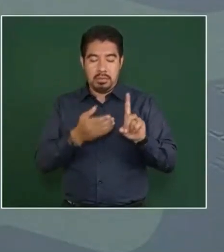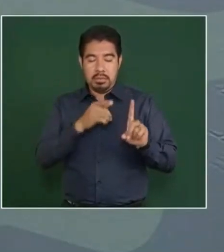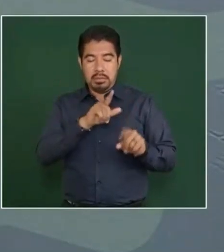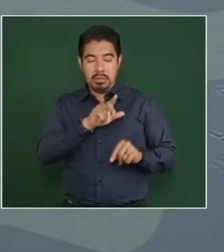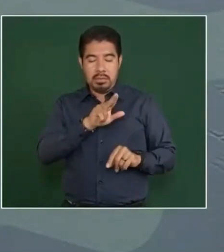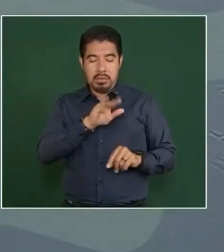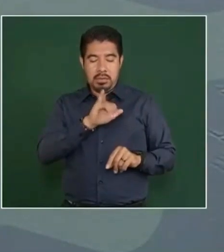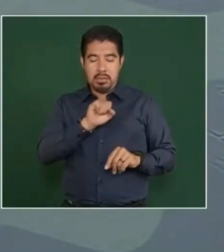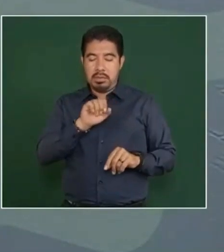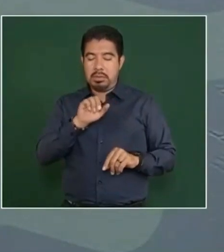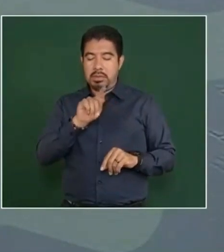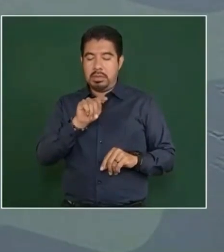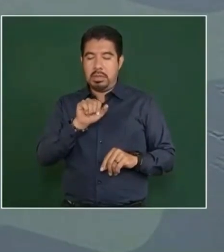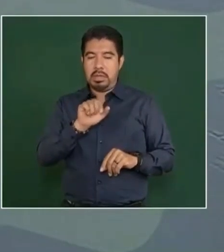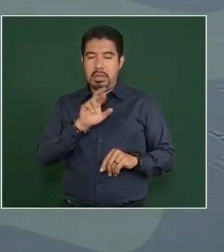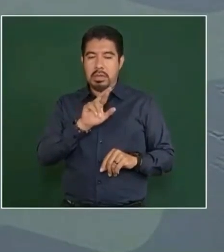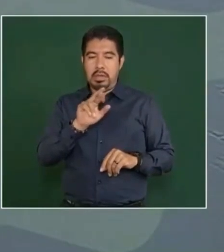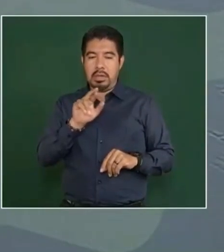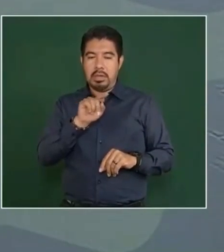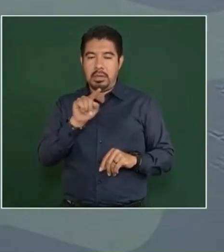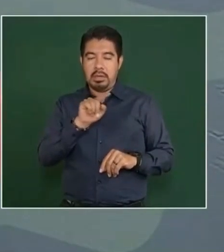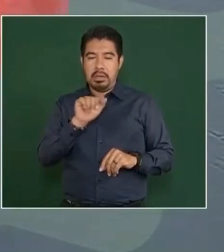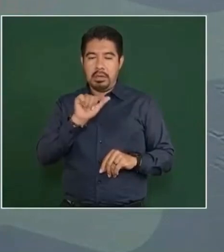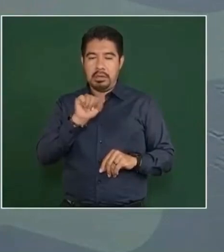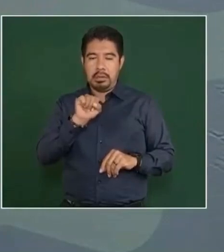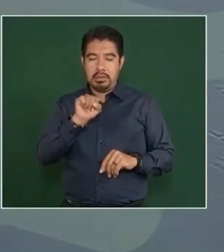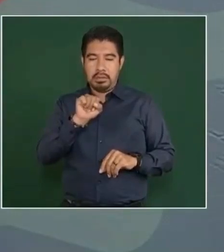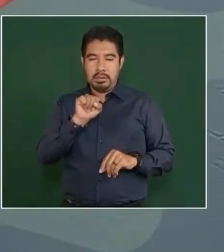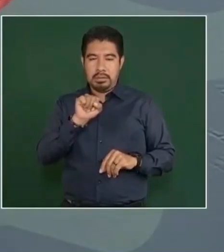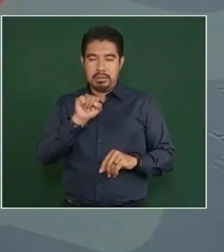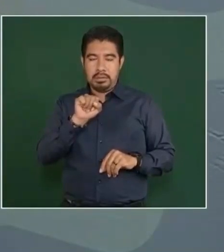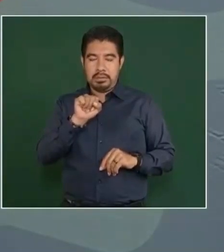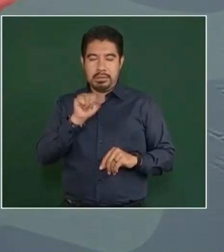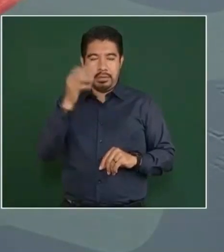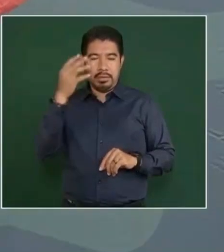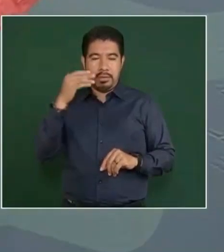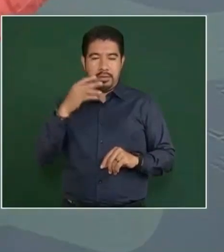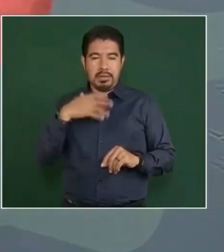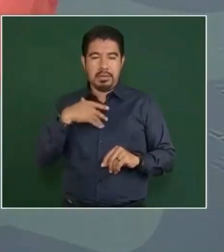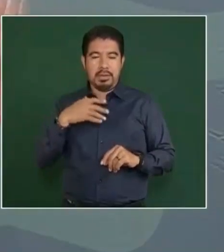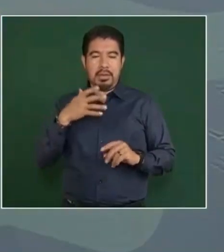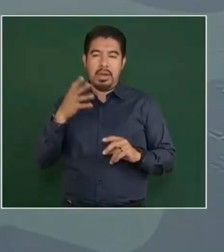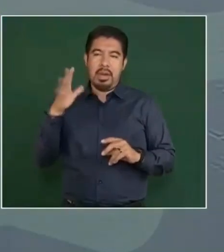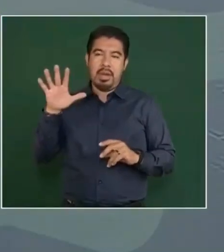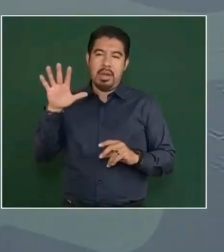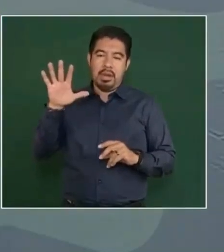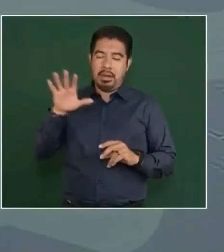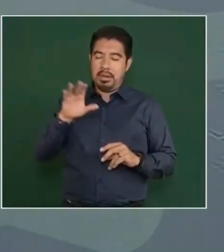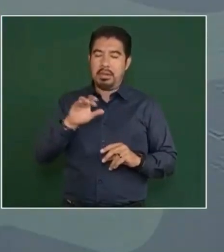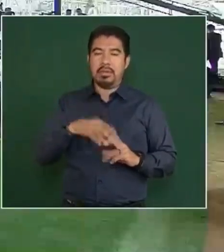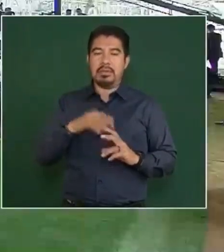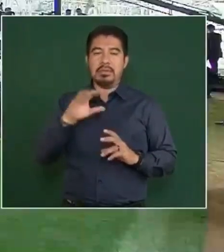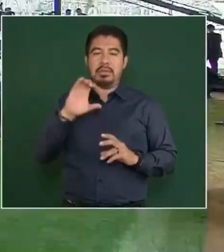el gran cacique de Chihuahua,